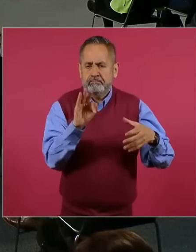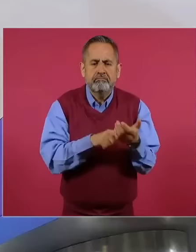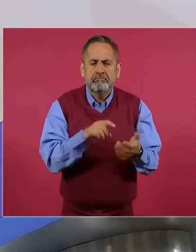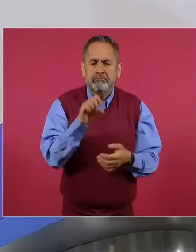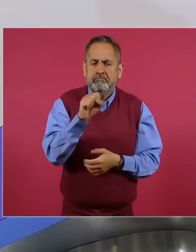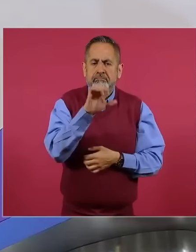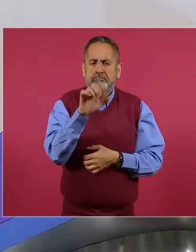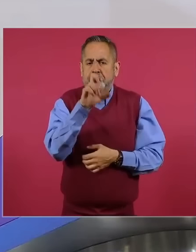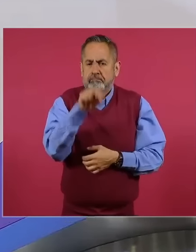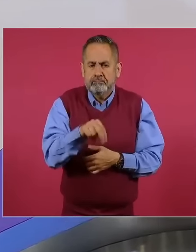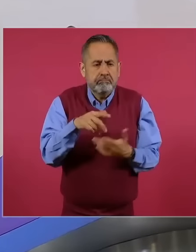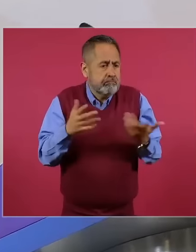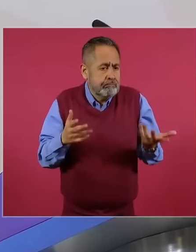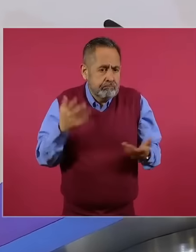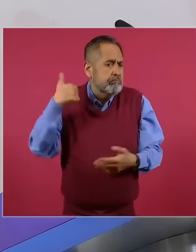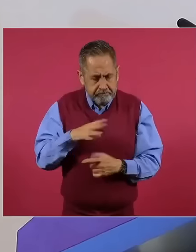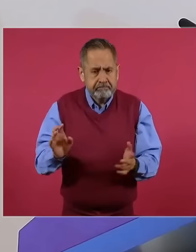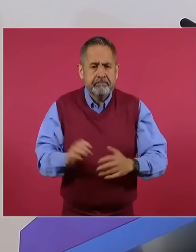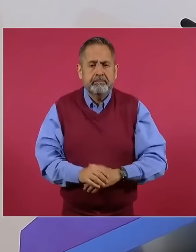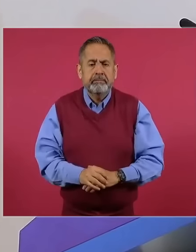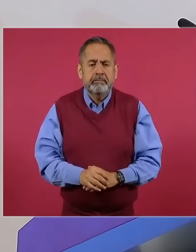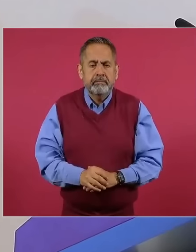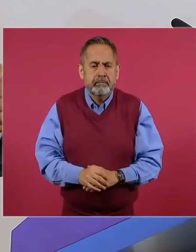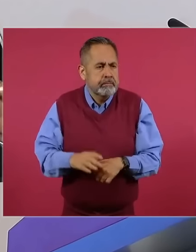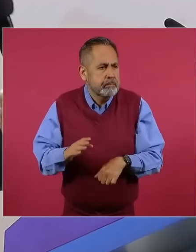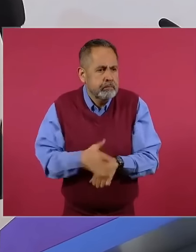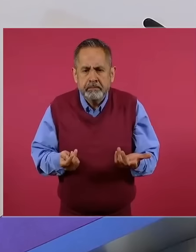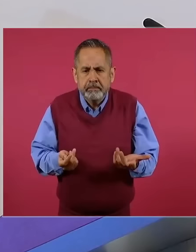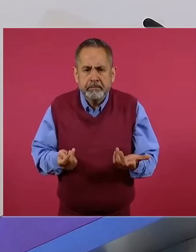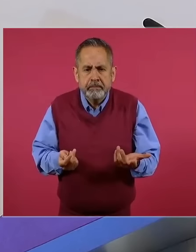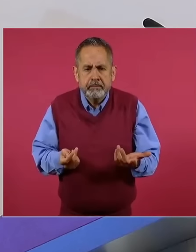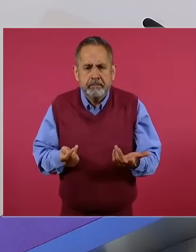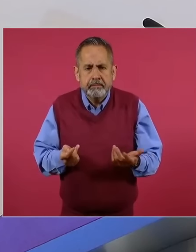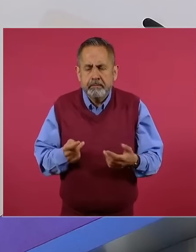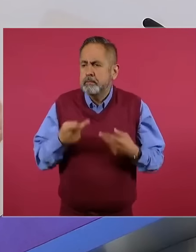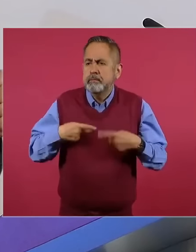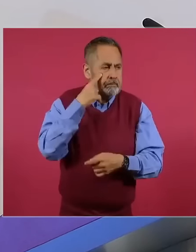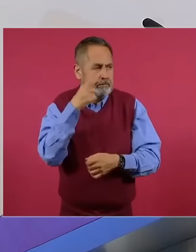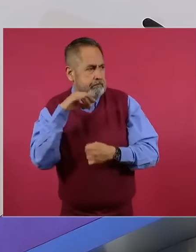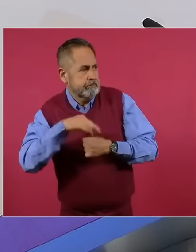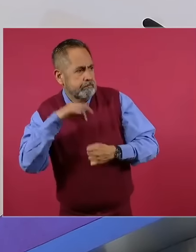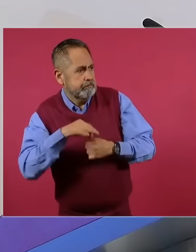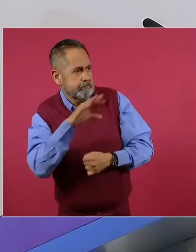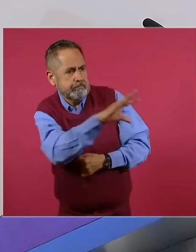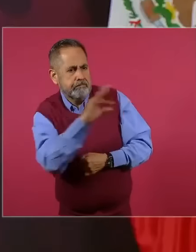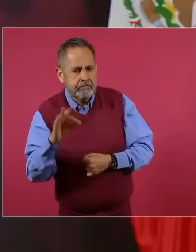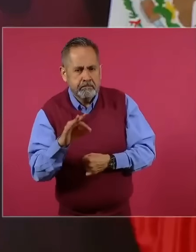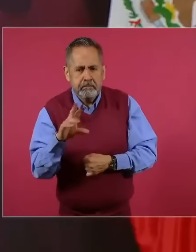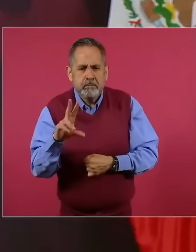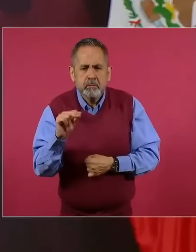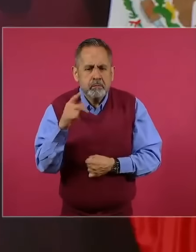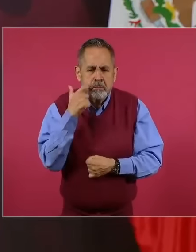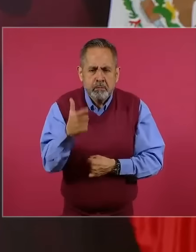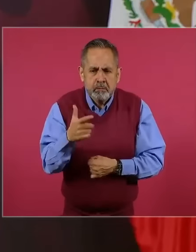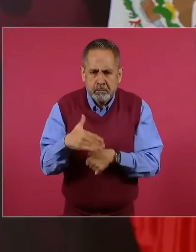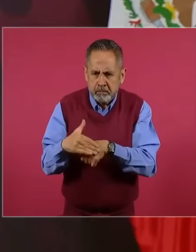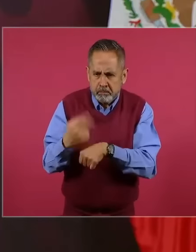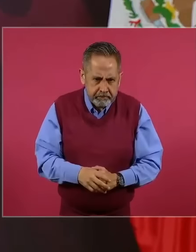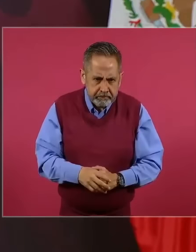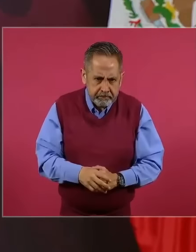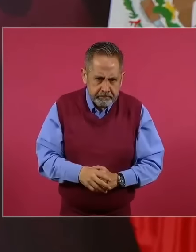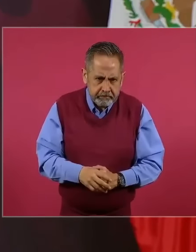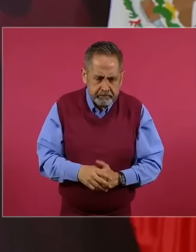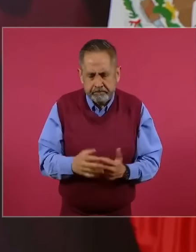de la Suprema Corte de Justicia. ¿Por qué no quieren que el pueblo elija a los jueces, a los magistrados, a los ministros?